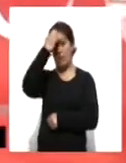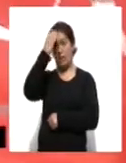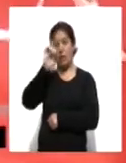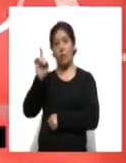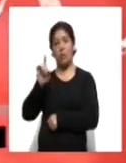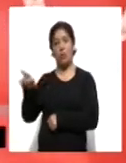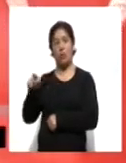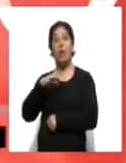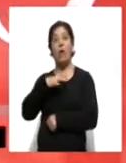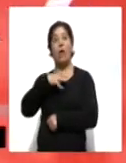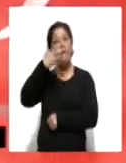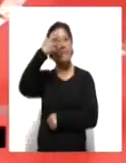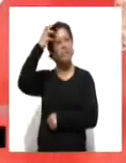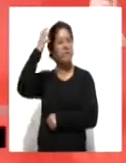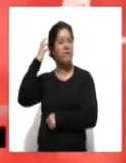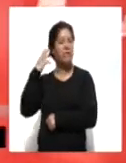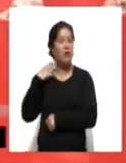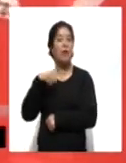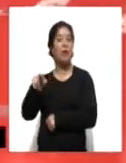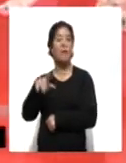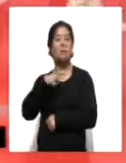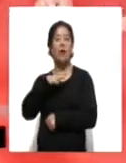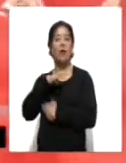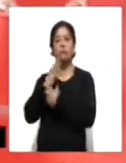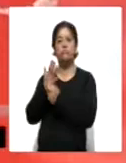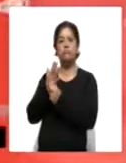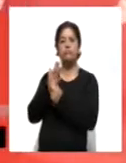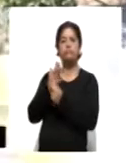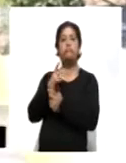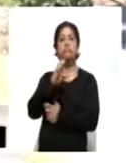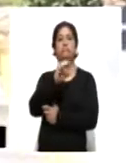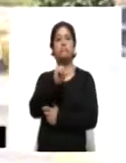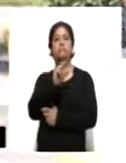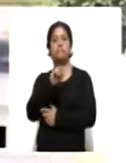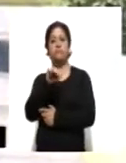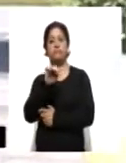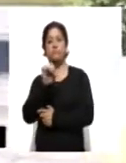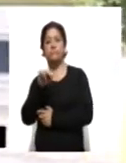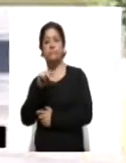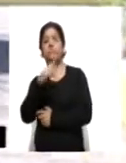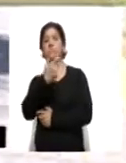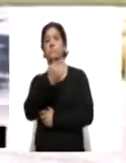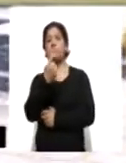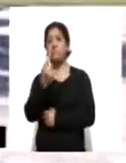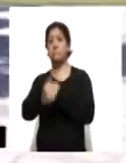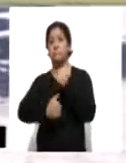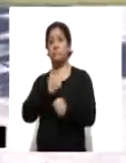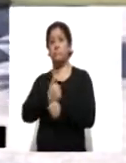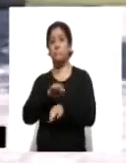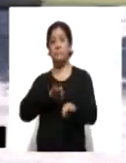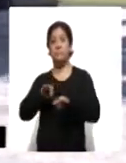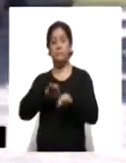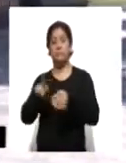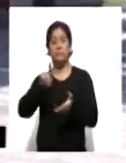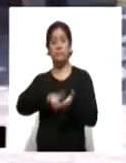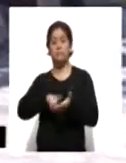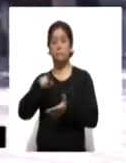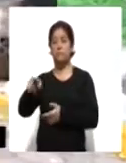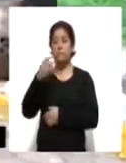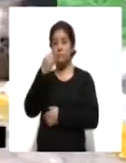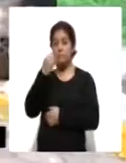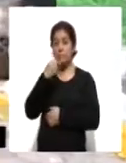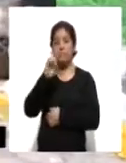zoológico de Tlaxcala. De acuerdo con los primeros reportes, Carmen N., de 51 años de edad, trabajadora del área de nutrición,